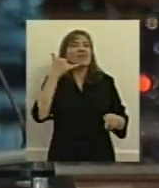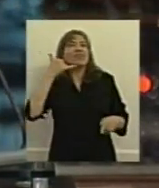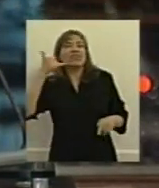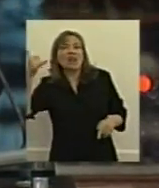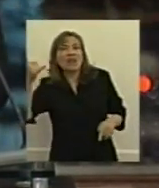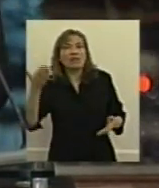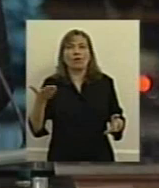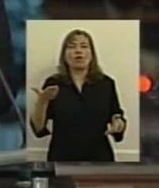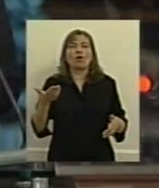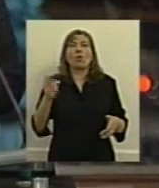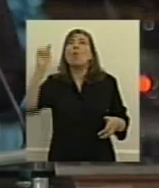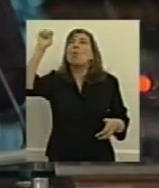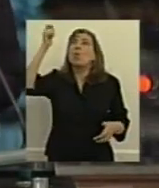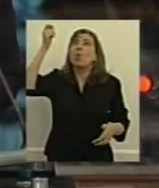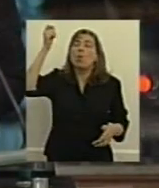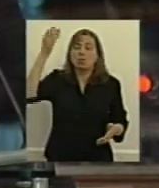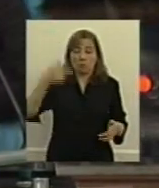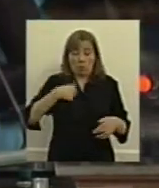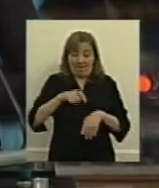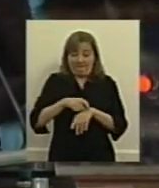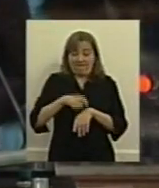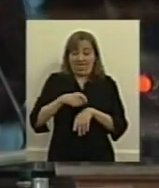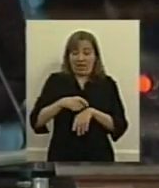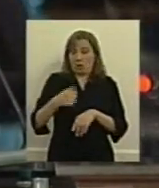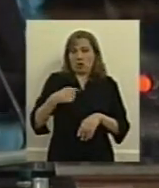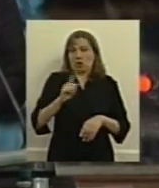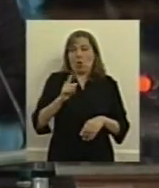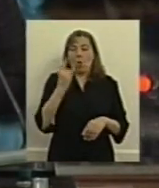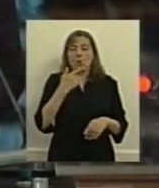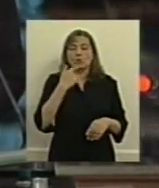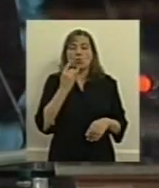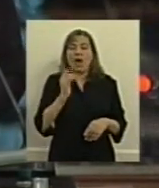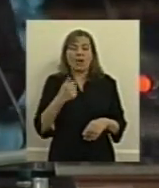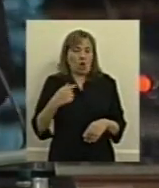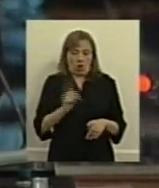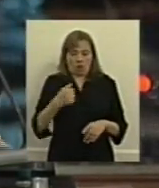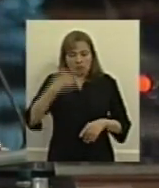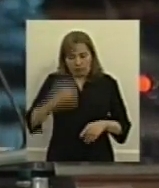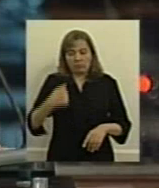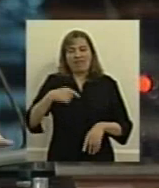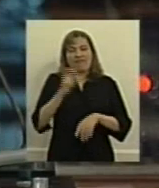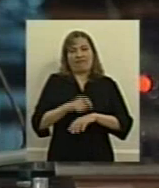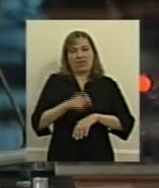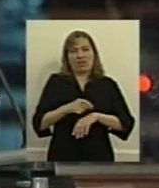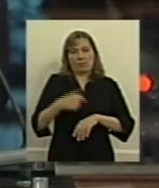del gas cuando tienes que ir al médico o te internan no sos un usuario sos un enfermo entonces